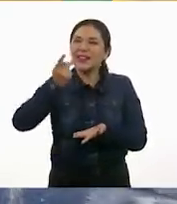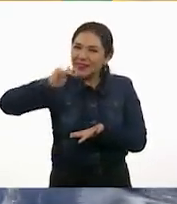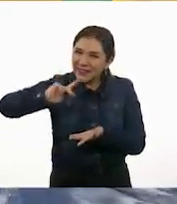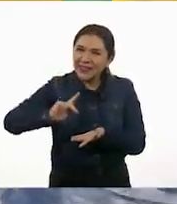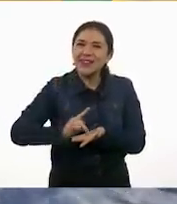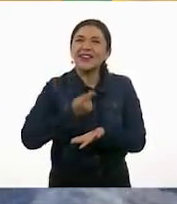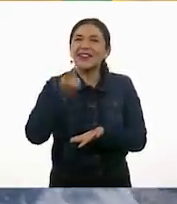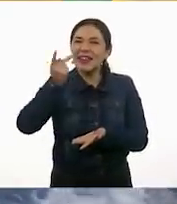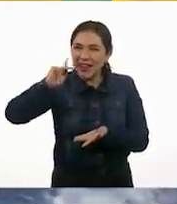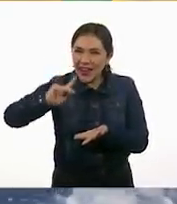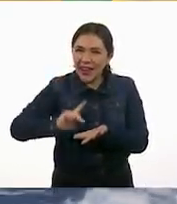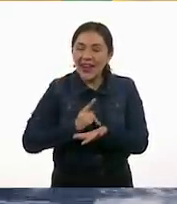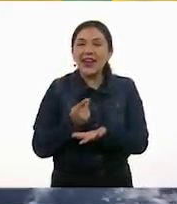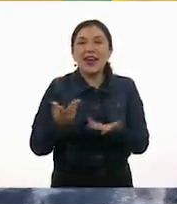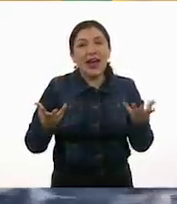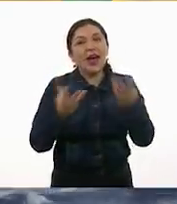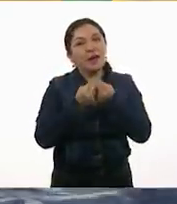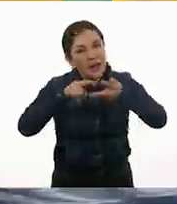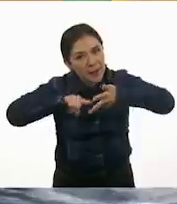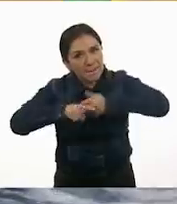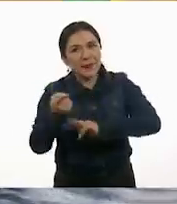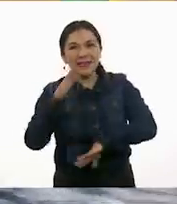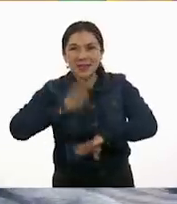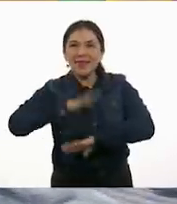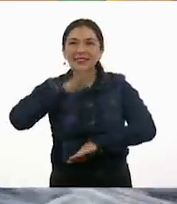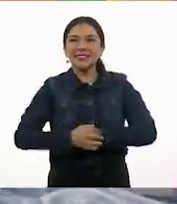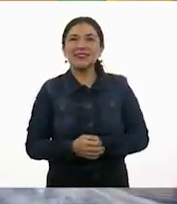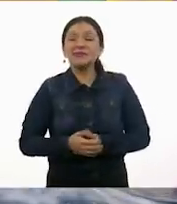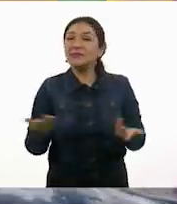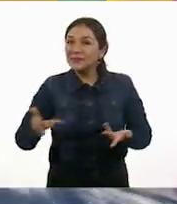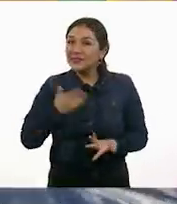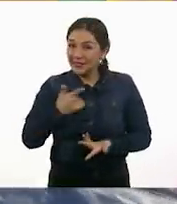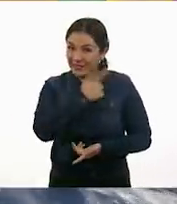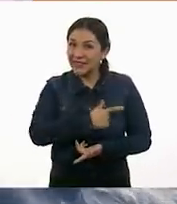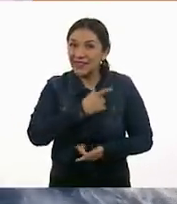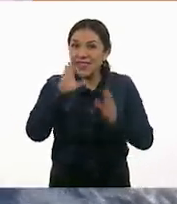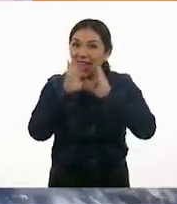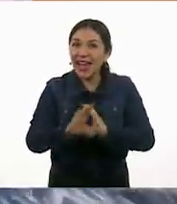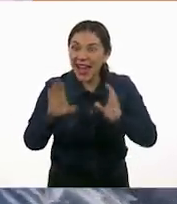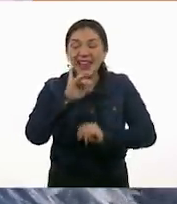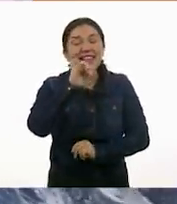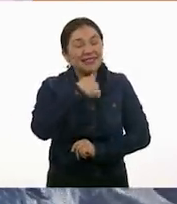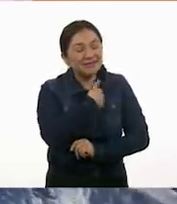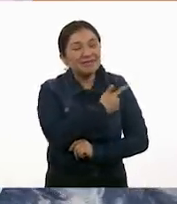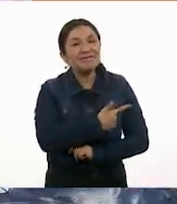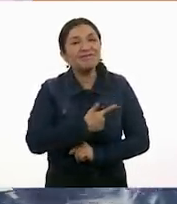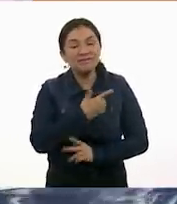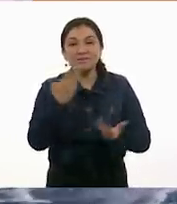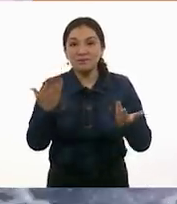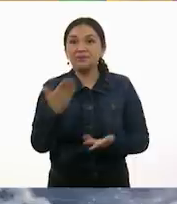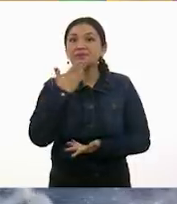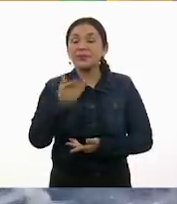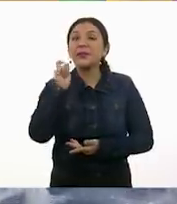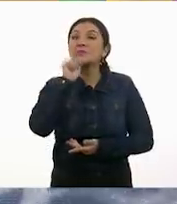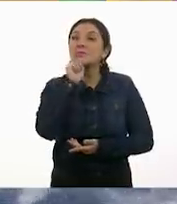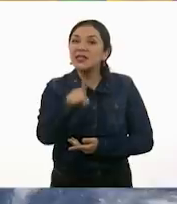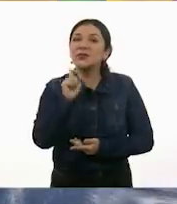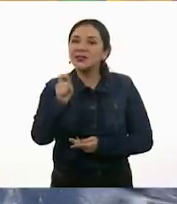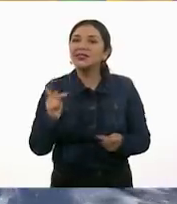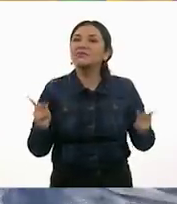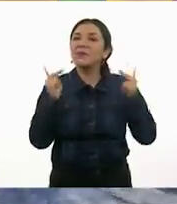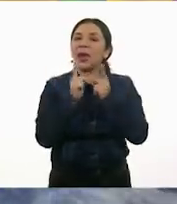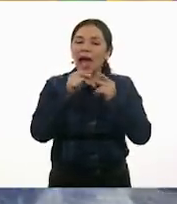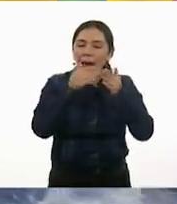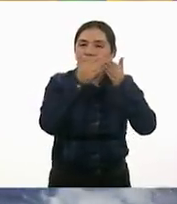volveremos a empezar. ¿Qué te pareció la canción? Ay, me encanta esa canción. Sí, y bueno, tiene que ver con un